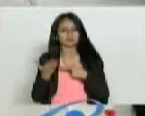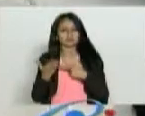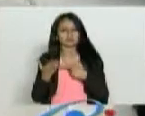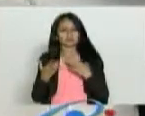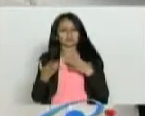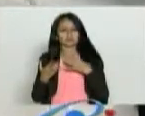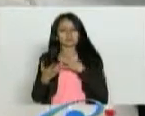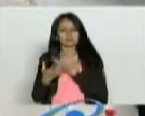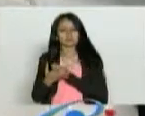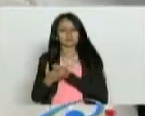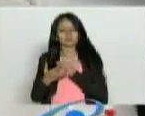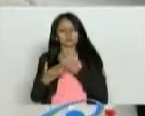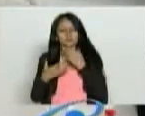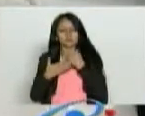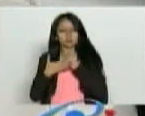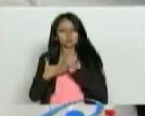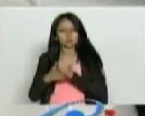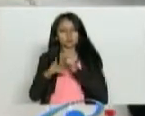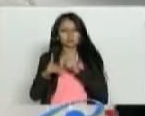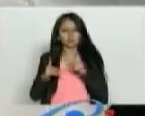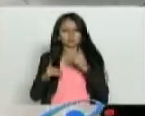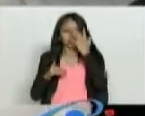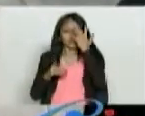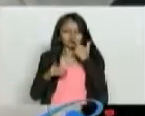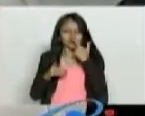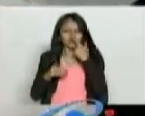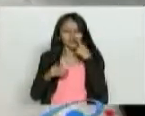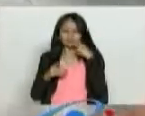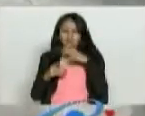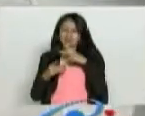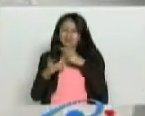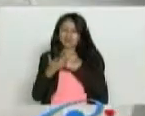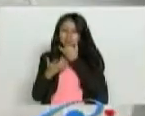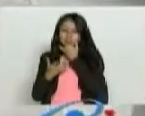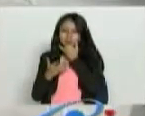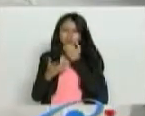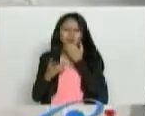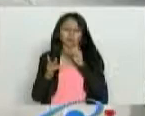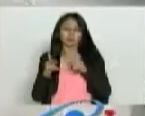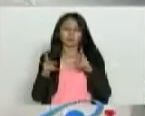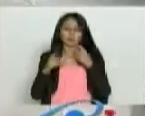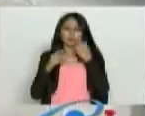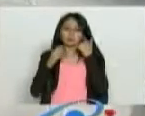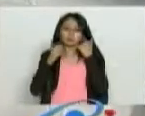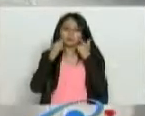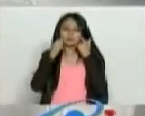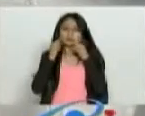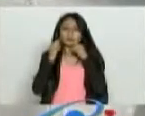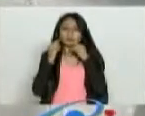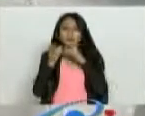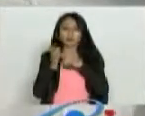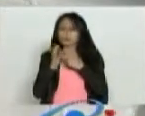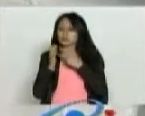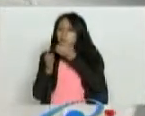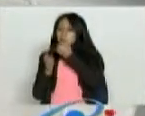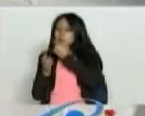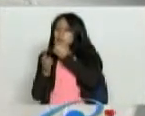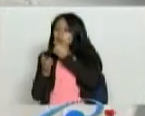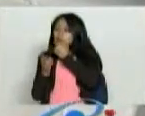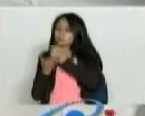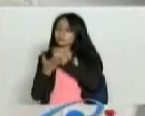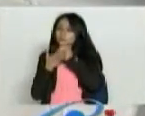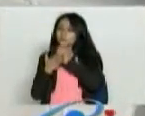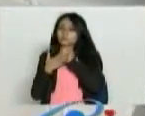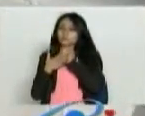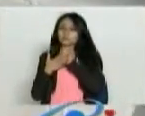en el diagnóstico correcto del paciente. Porque entonces la gente tiene una alergia y se dedica a tomar antialérgicos, antihistamínicos.